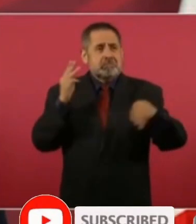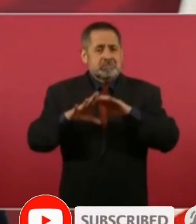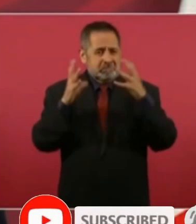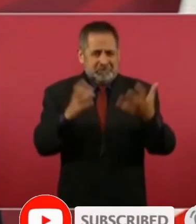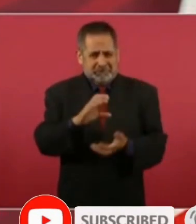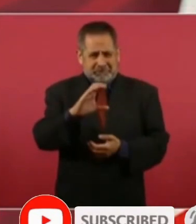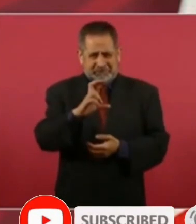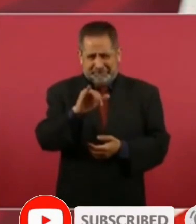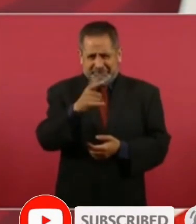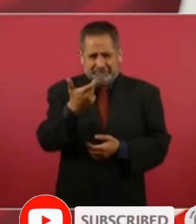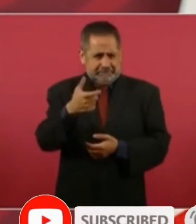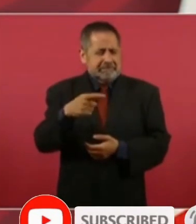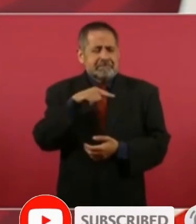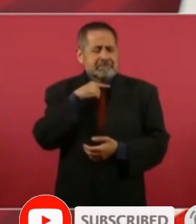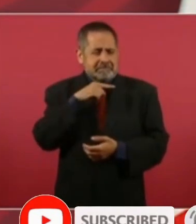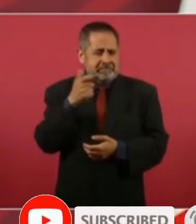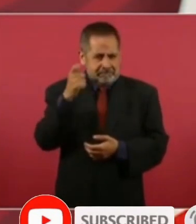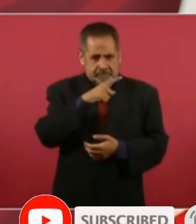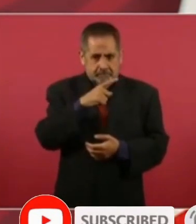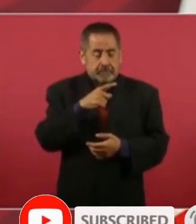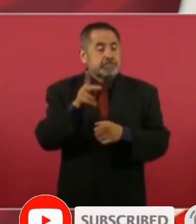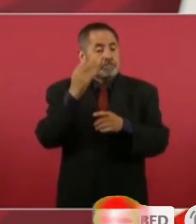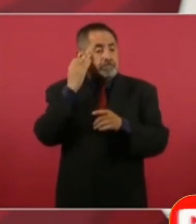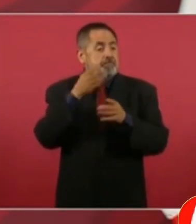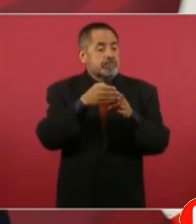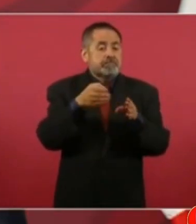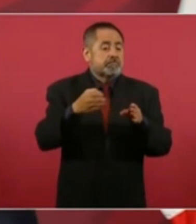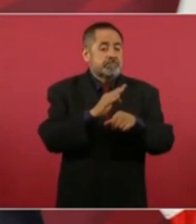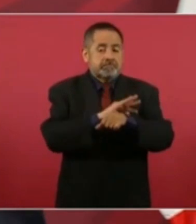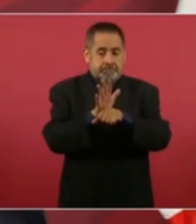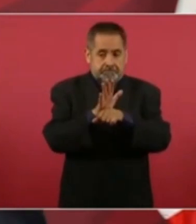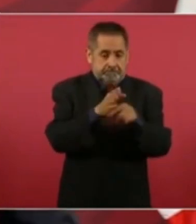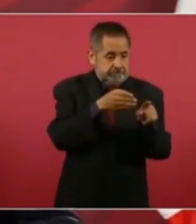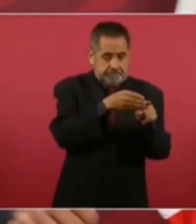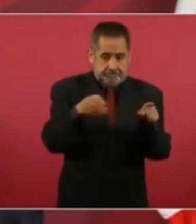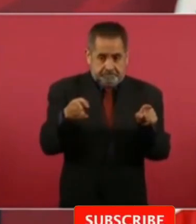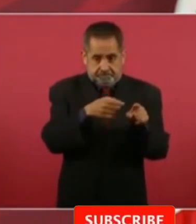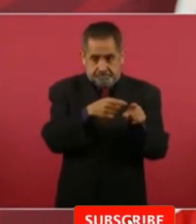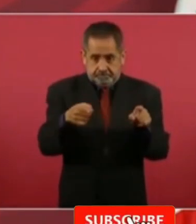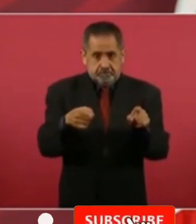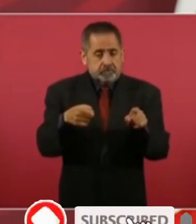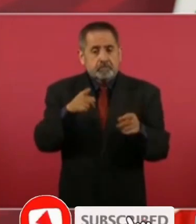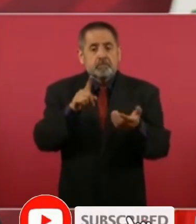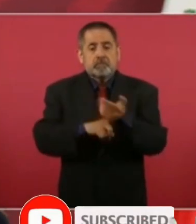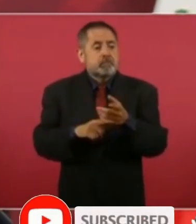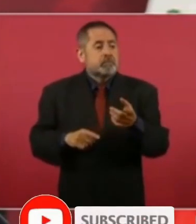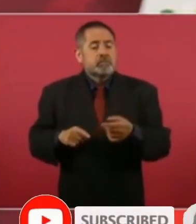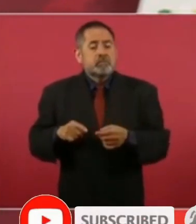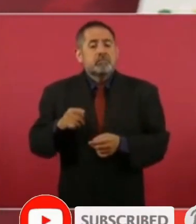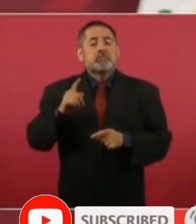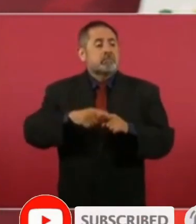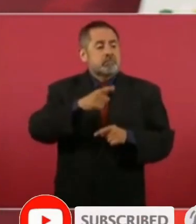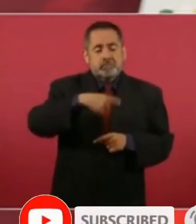pero sobre todo en el periodo de la pandemia y hubieron quienes tenían